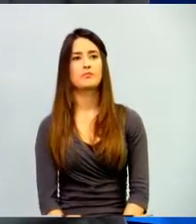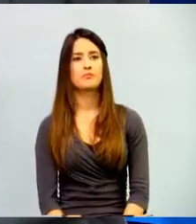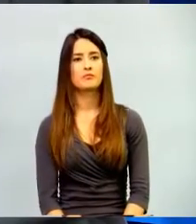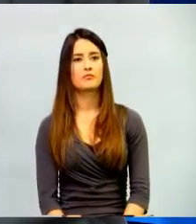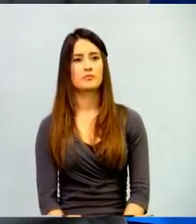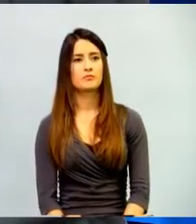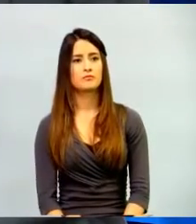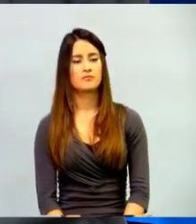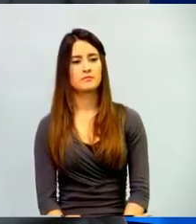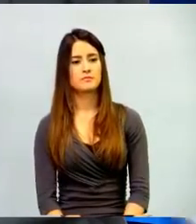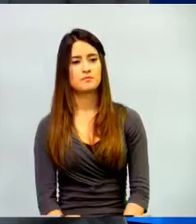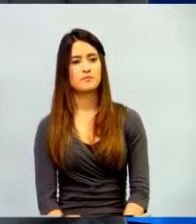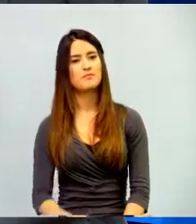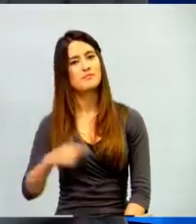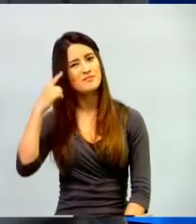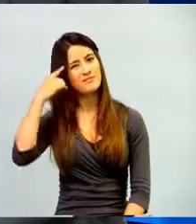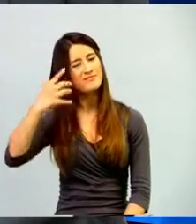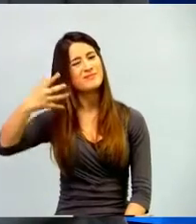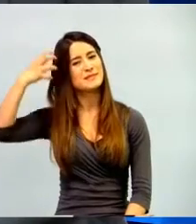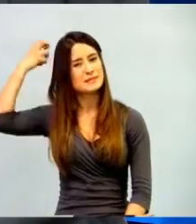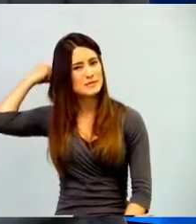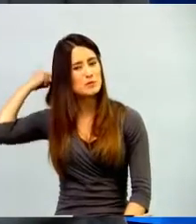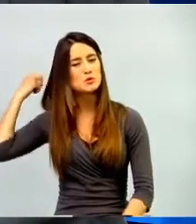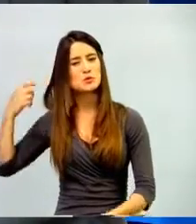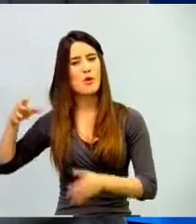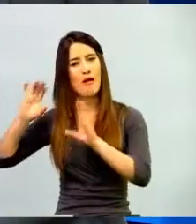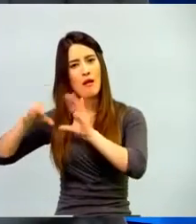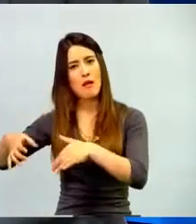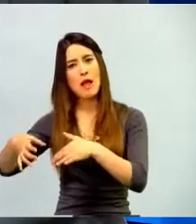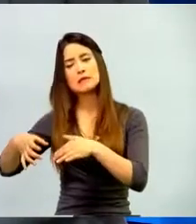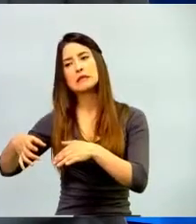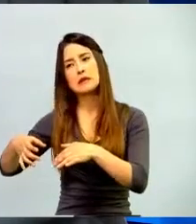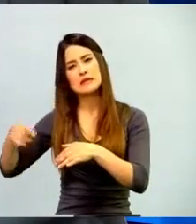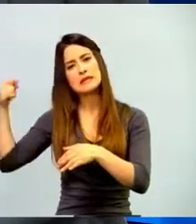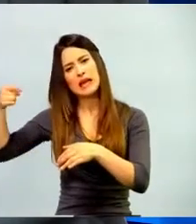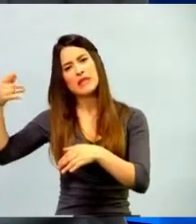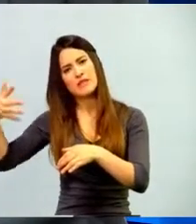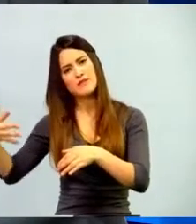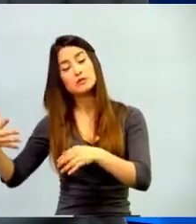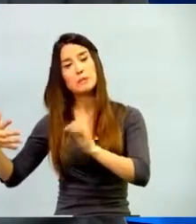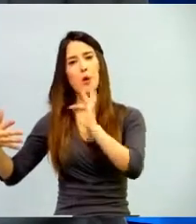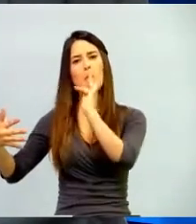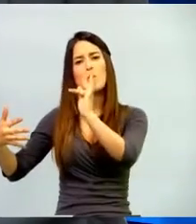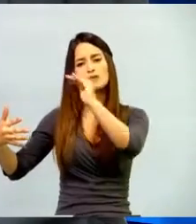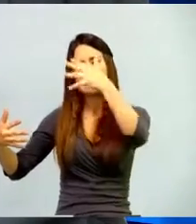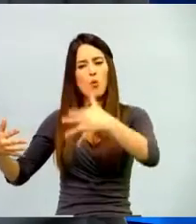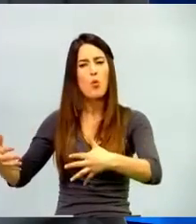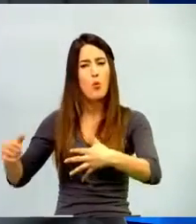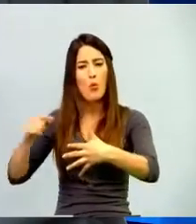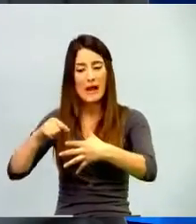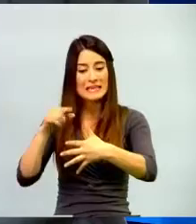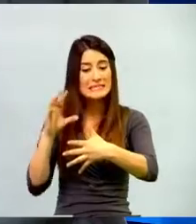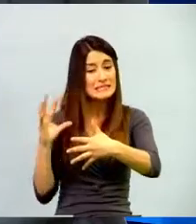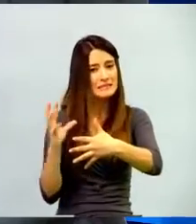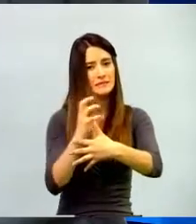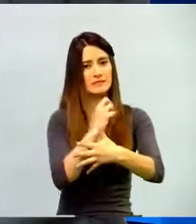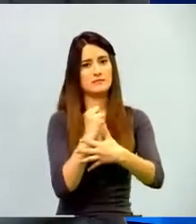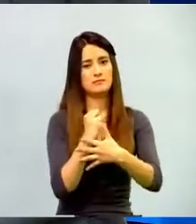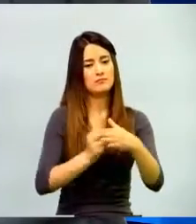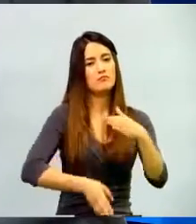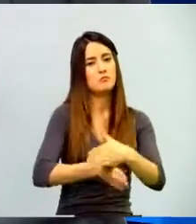y rescatemos qué es lo que más nos sirve y propongamos también nuevas lógicas para lo que se viene en las nuevas tecnologías.